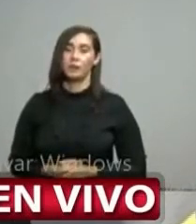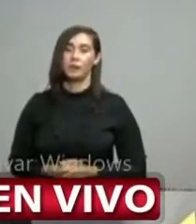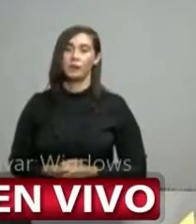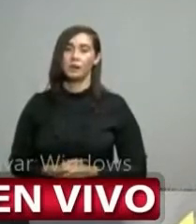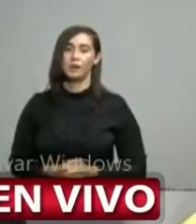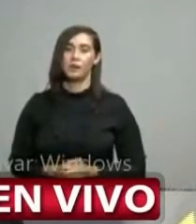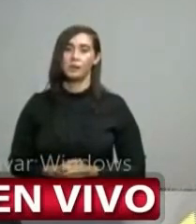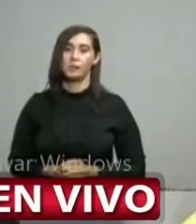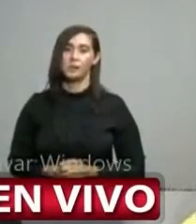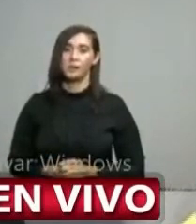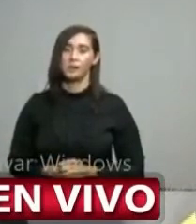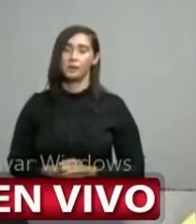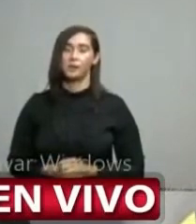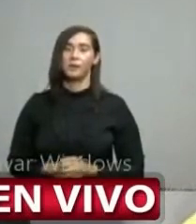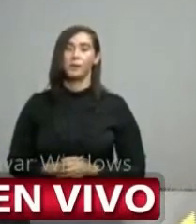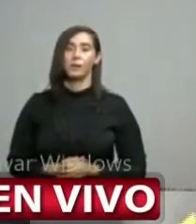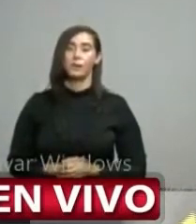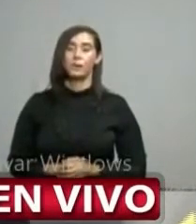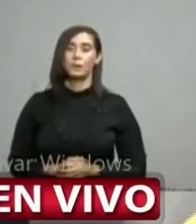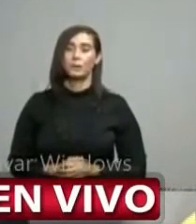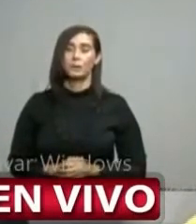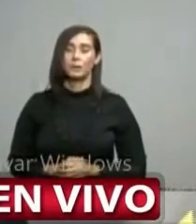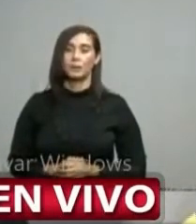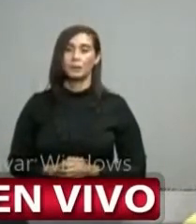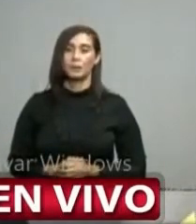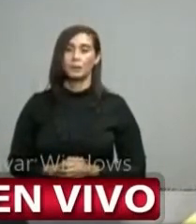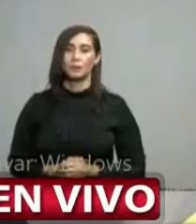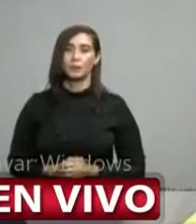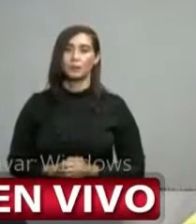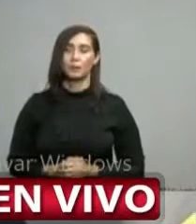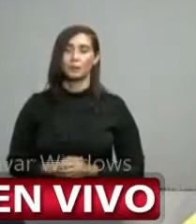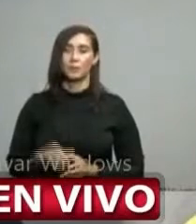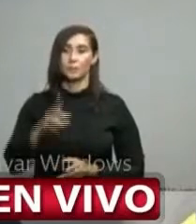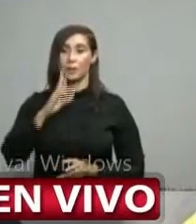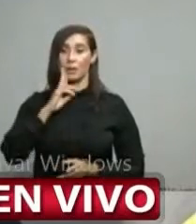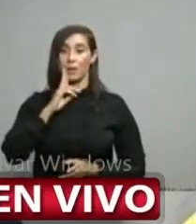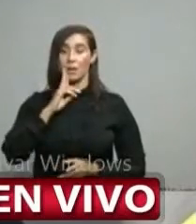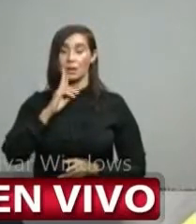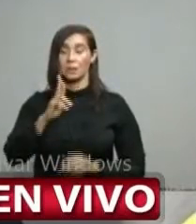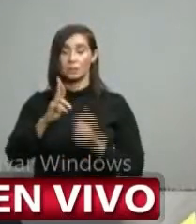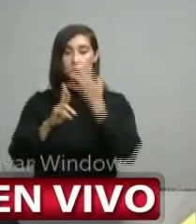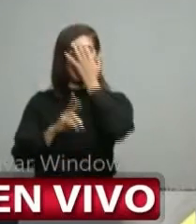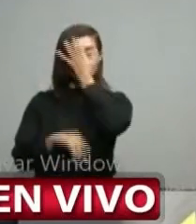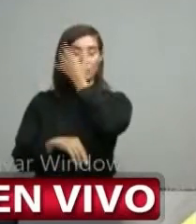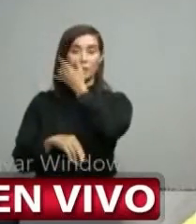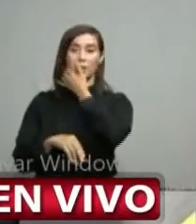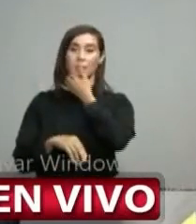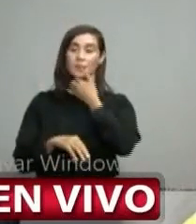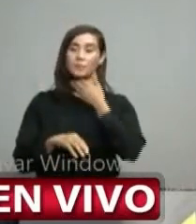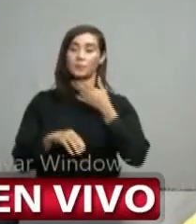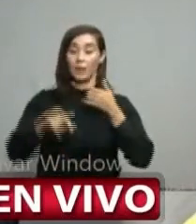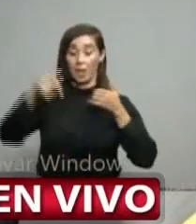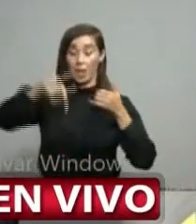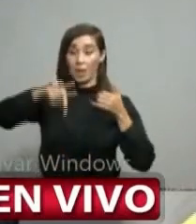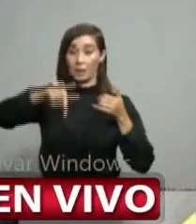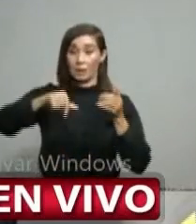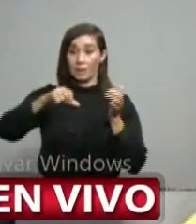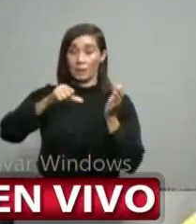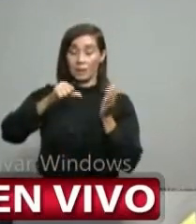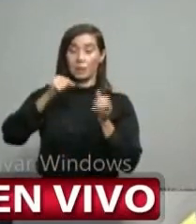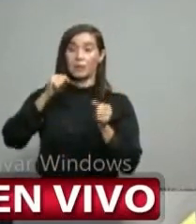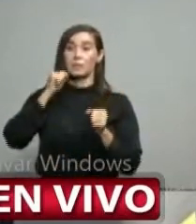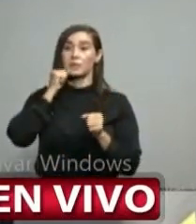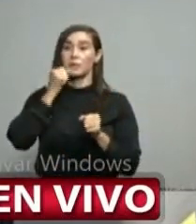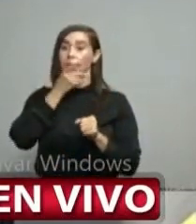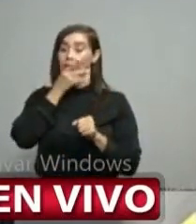bueno empezando por esta última pregunta su preocupación nosotros tenemos en el Gran Santo Domingo en